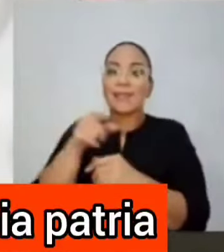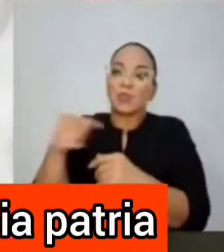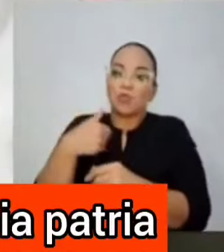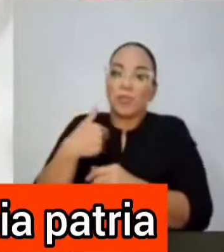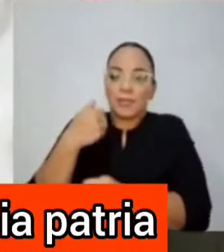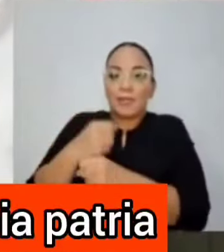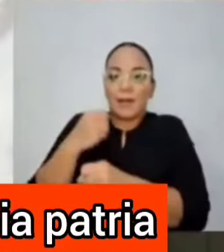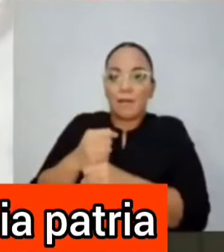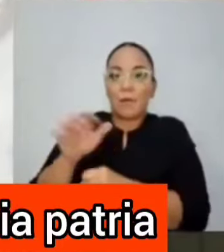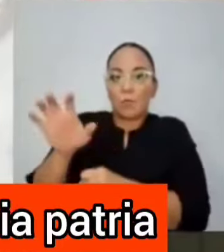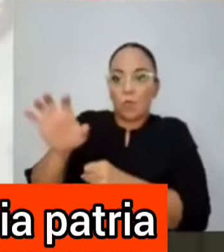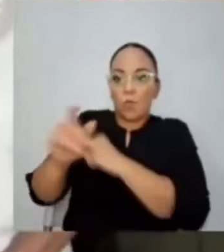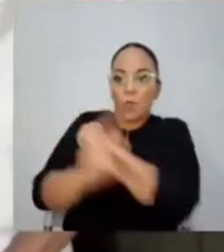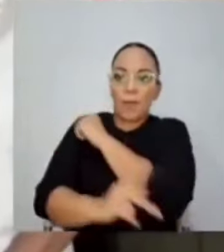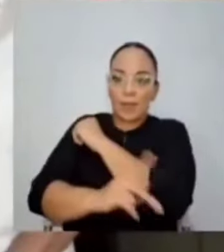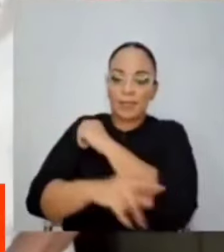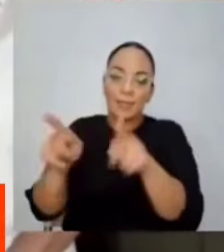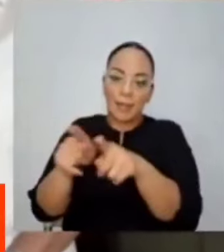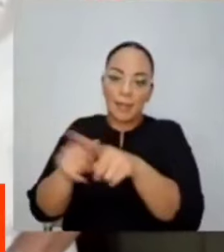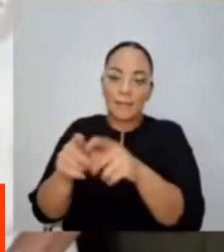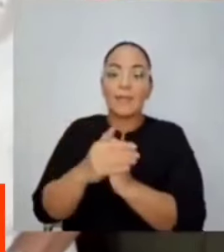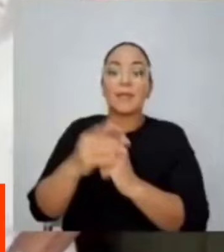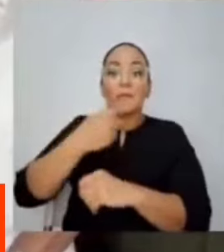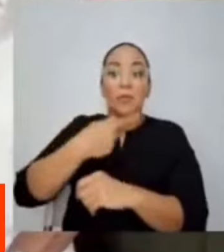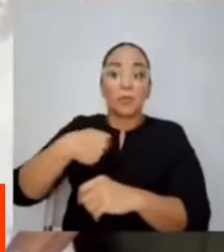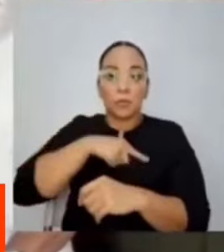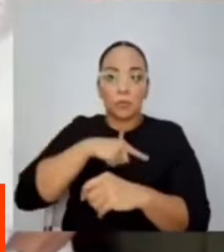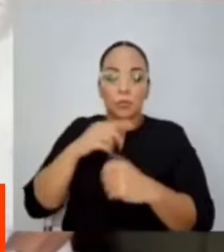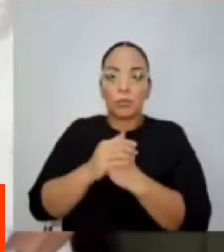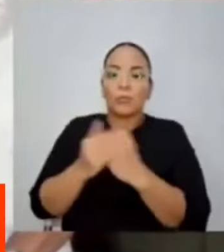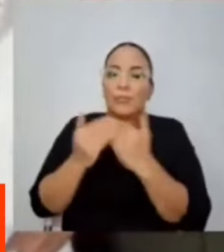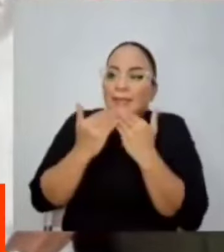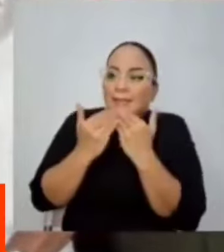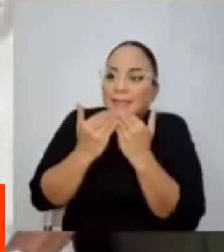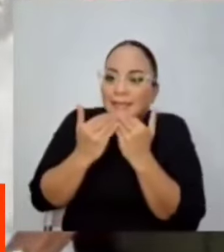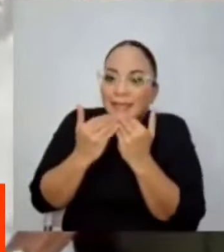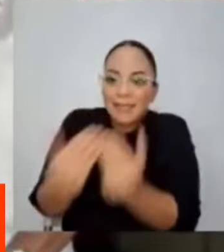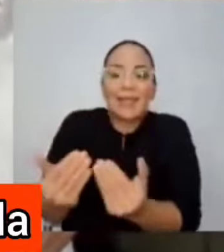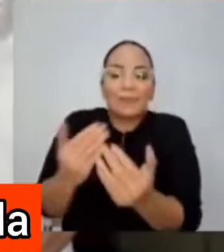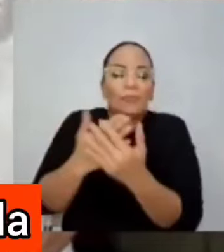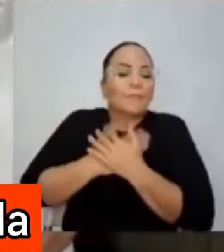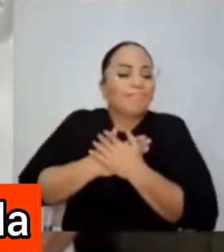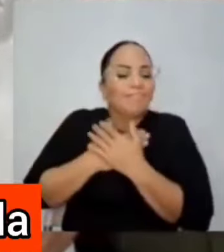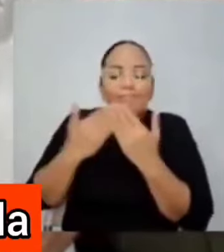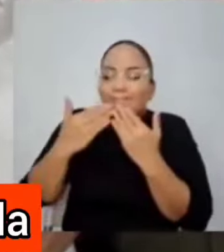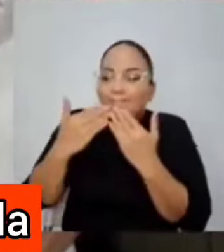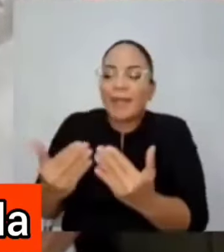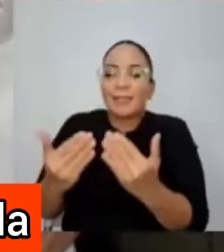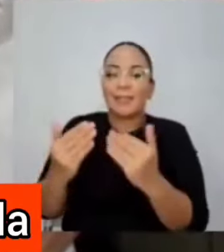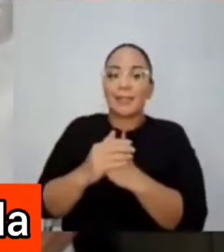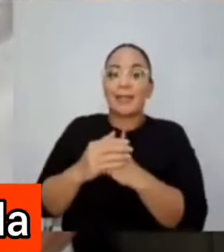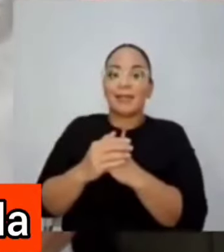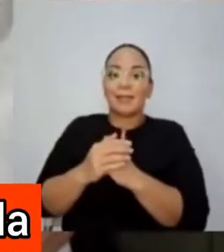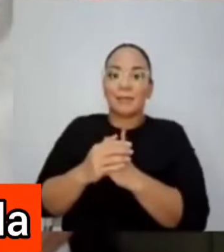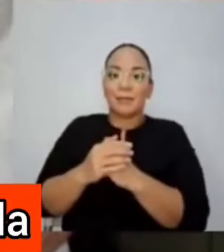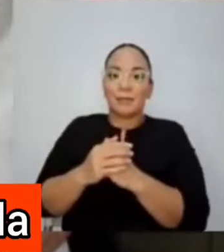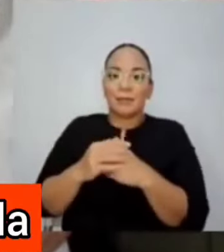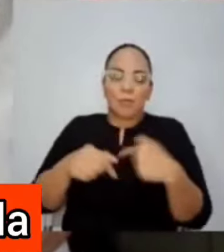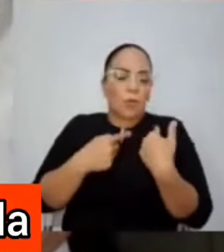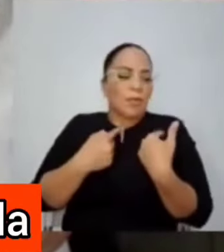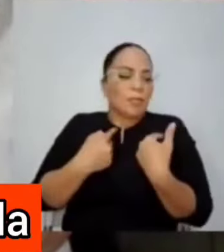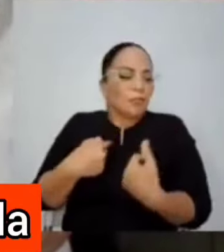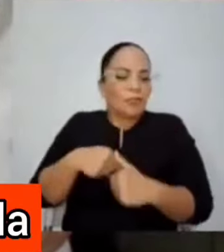trabajo en su propia patria nosotros agradecemos en el alma y desde el fondo del